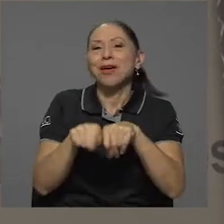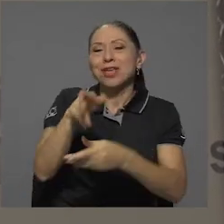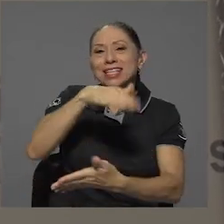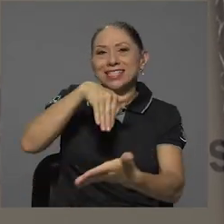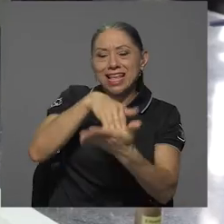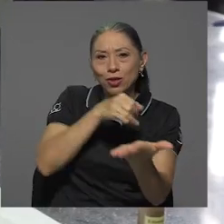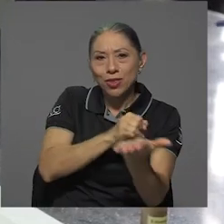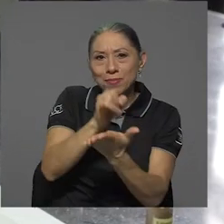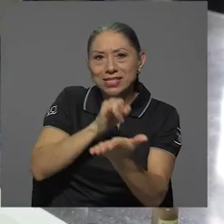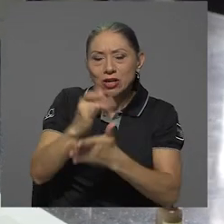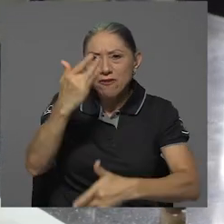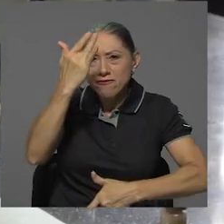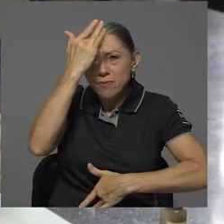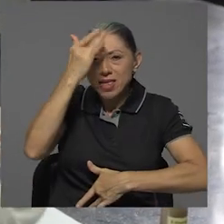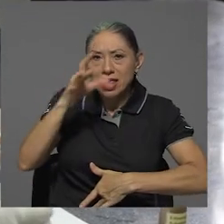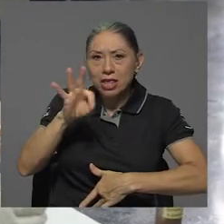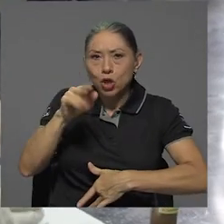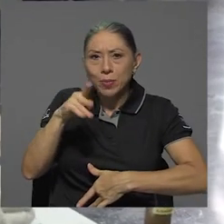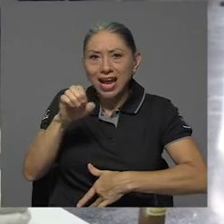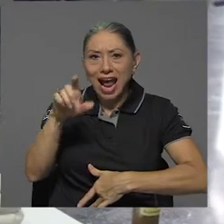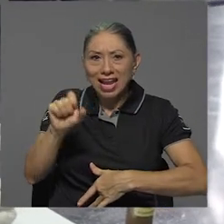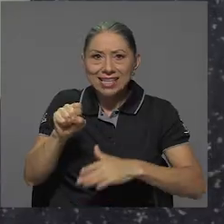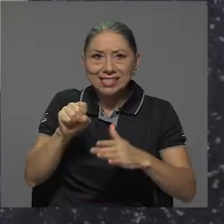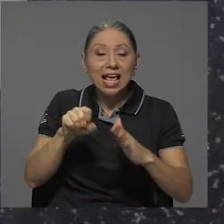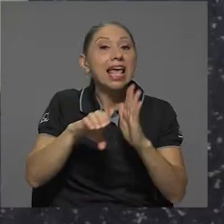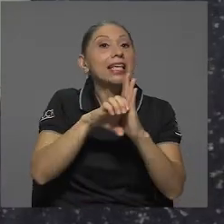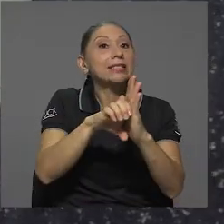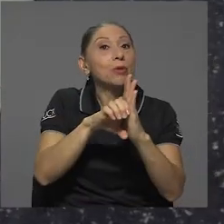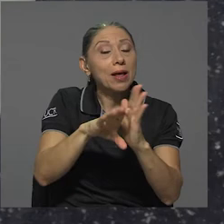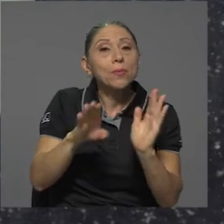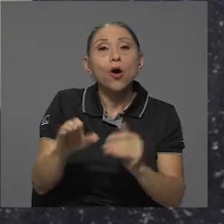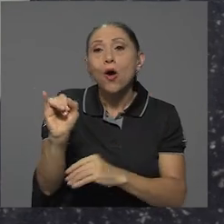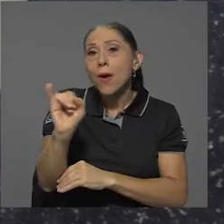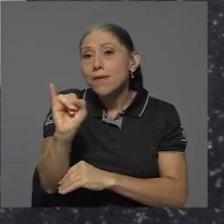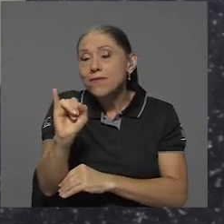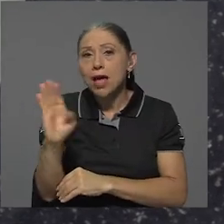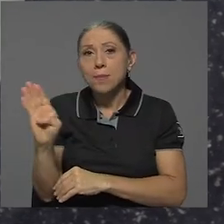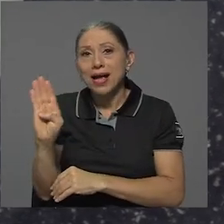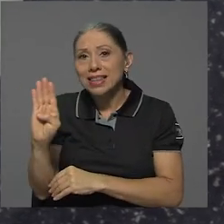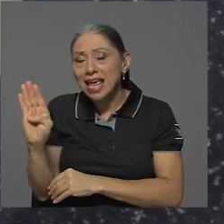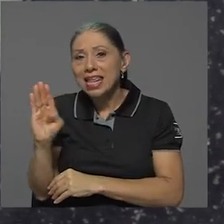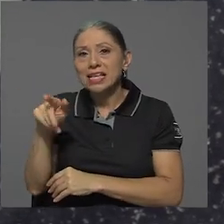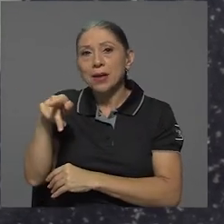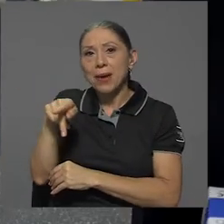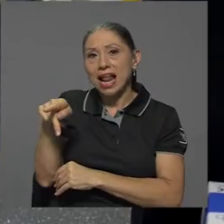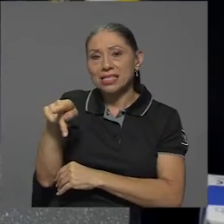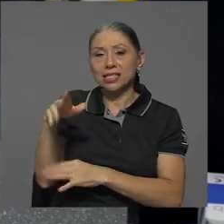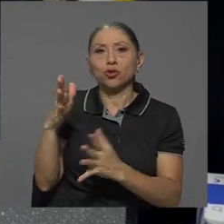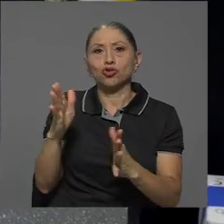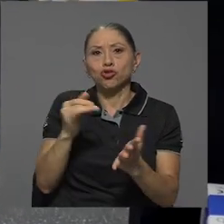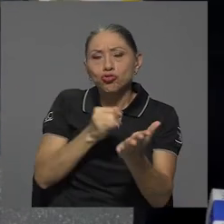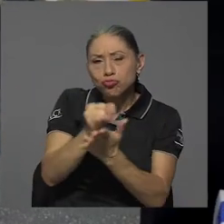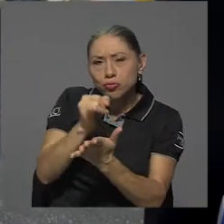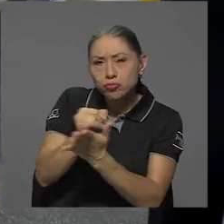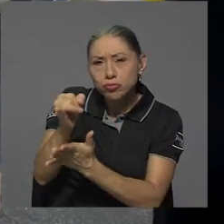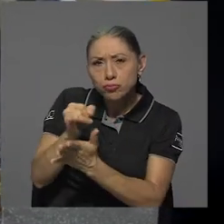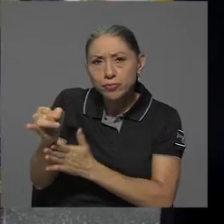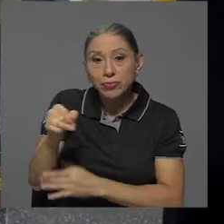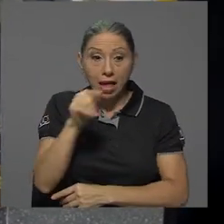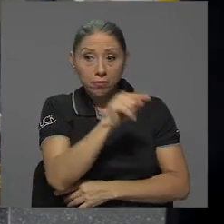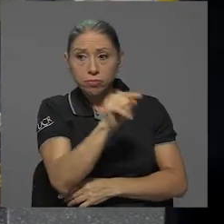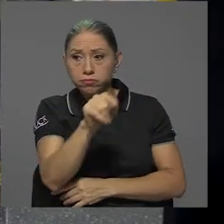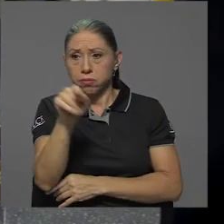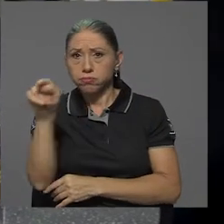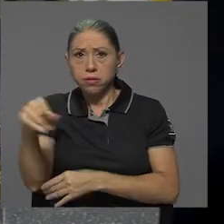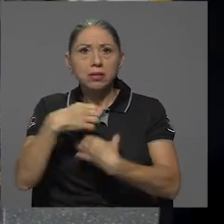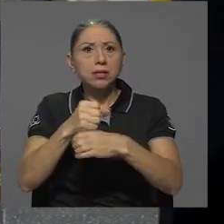Tropicales, donde se analizan agentes infecciosos como bacterias, parásitos y virus. En estas unidades se han